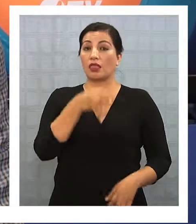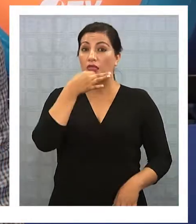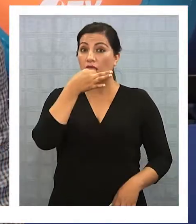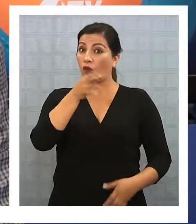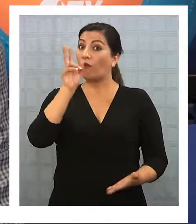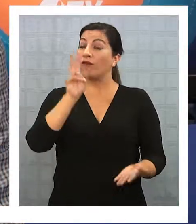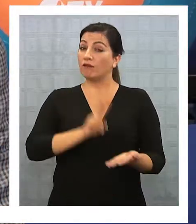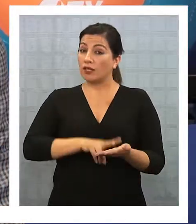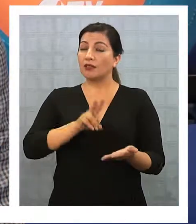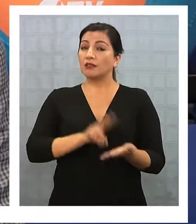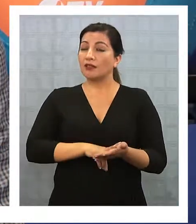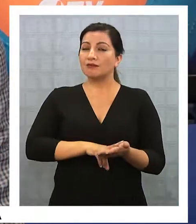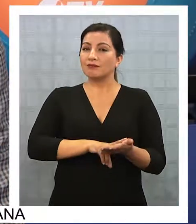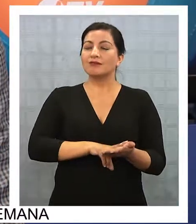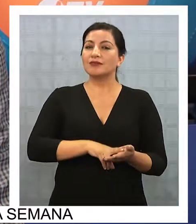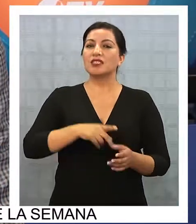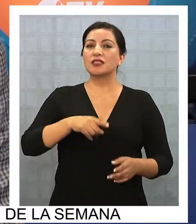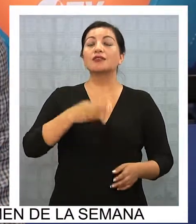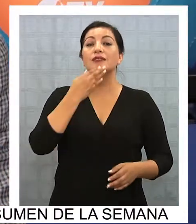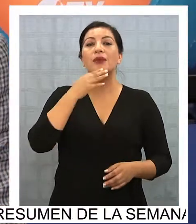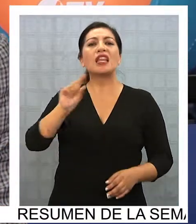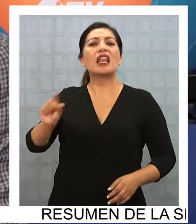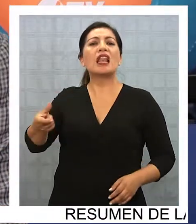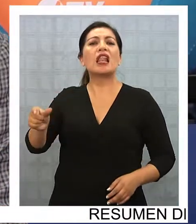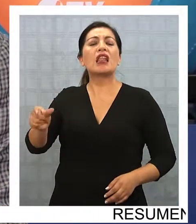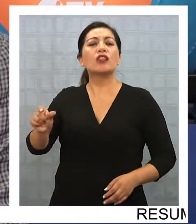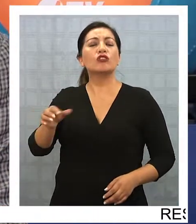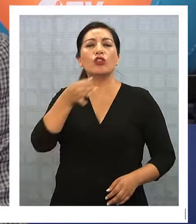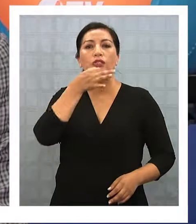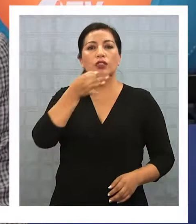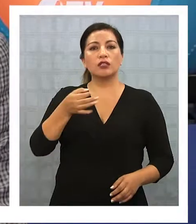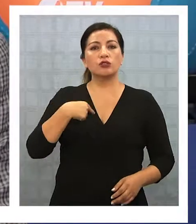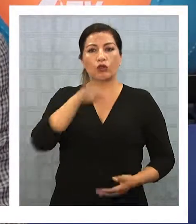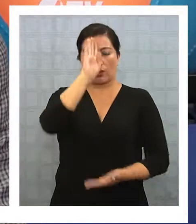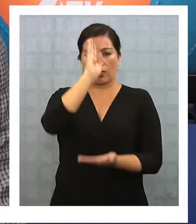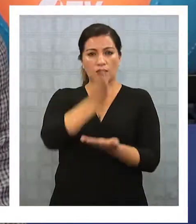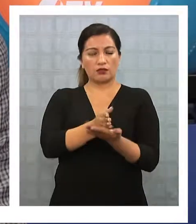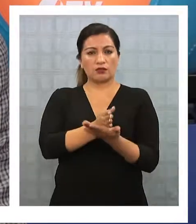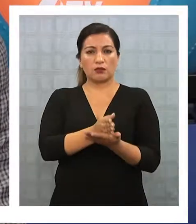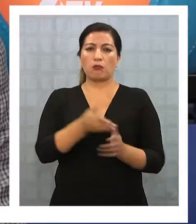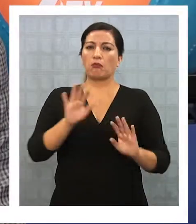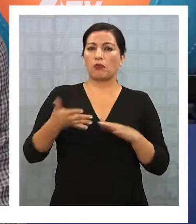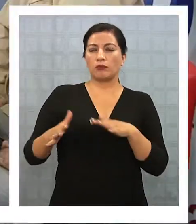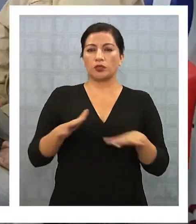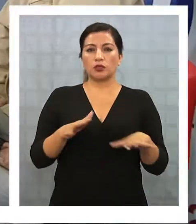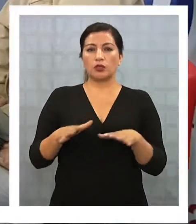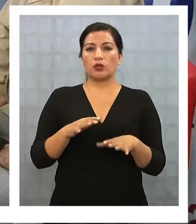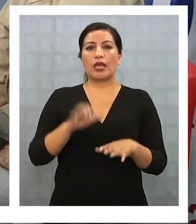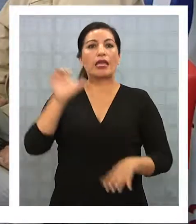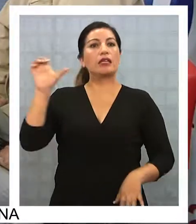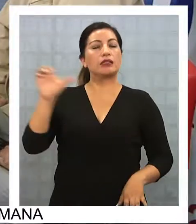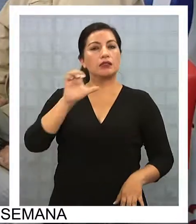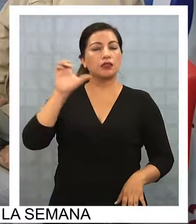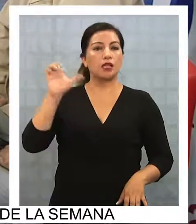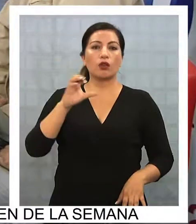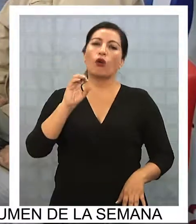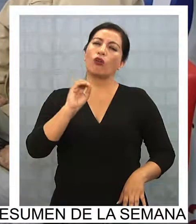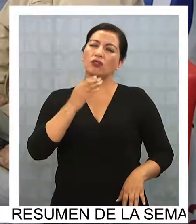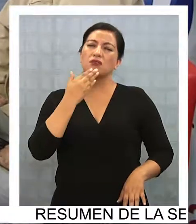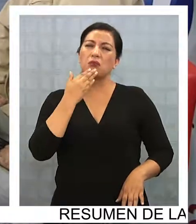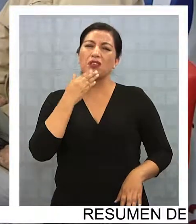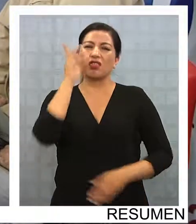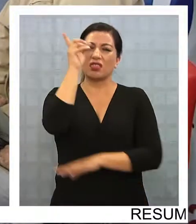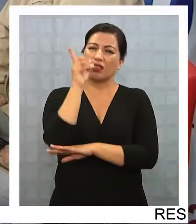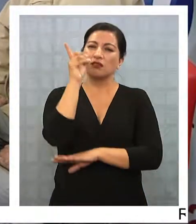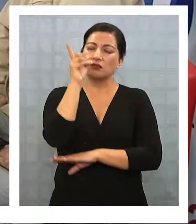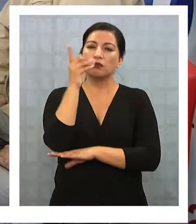muchísima franqueza y creo que te lo he comentado en radio yo tomé la decisión por ahí por enero o diciembre,